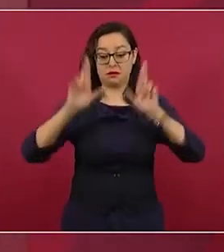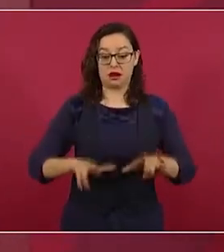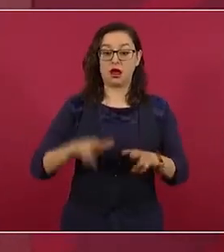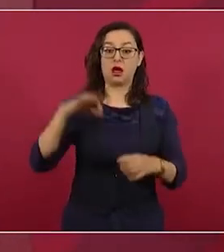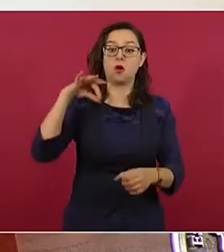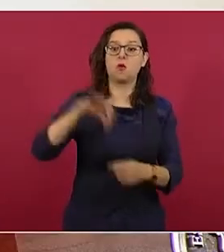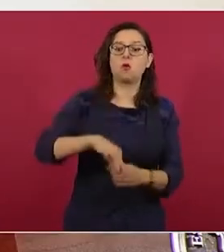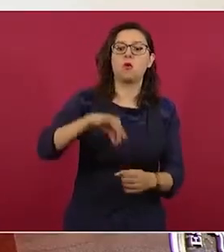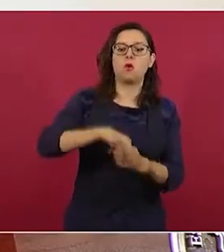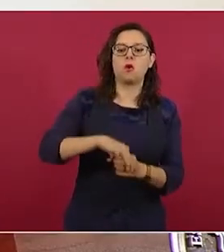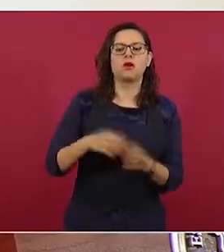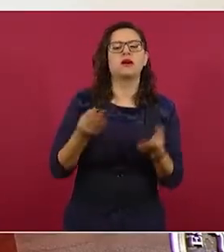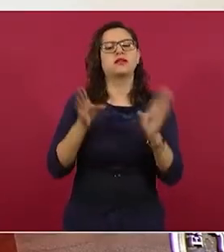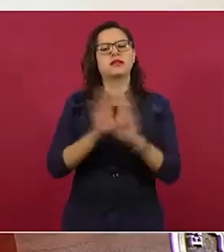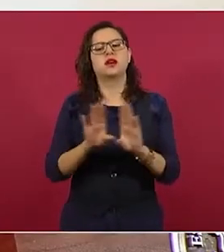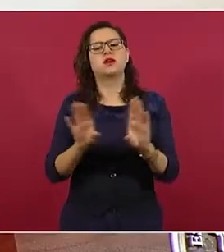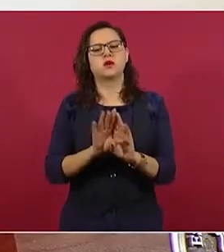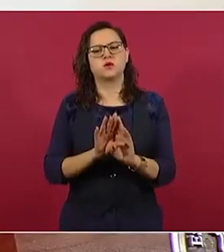no olvidarlo.